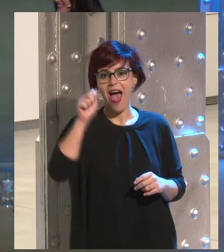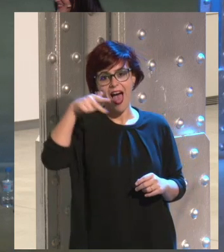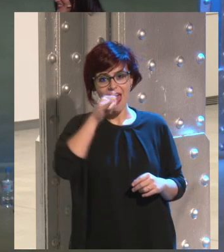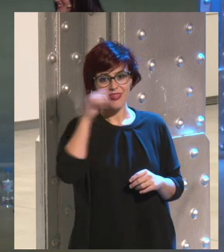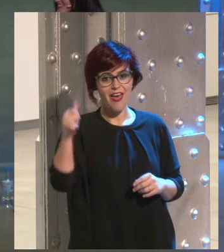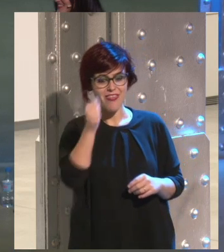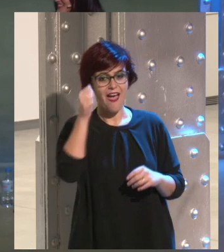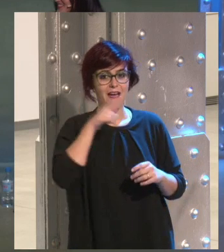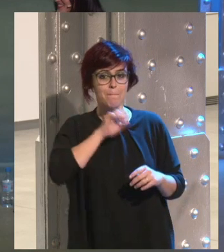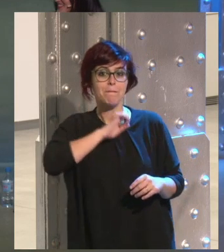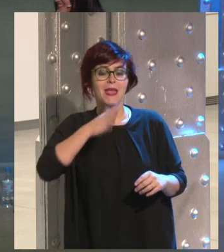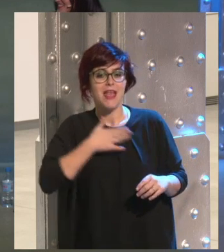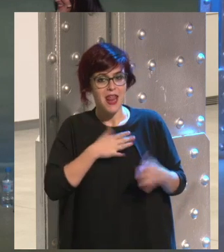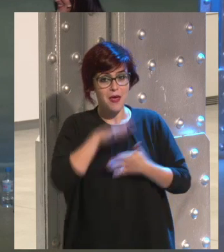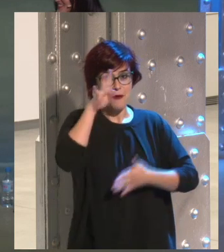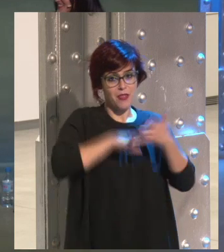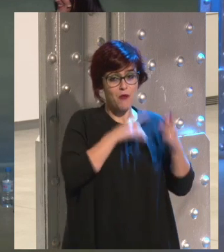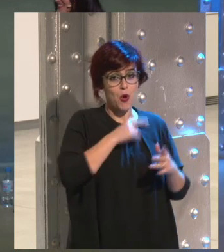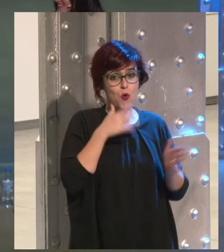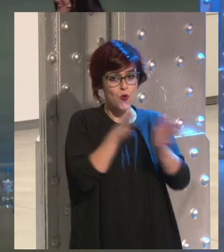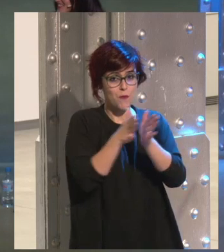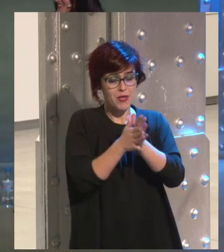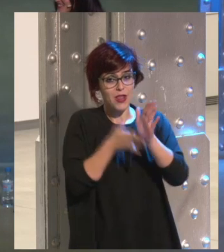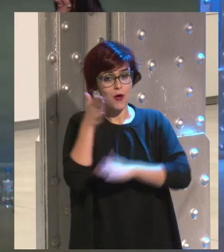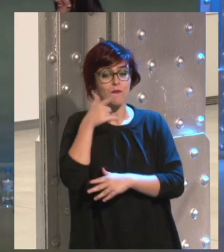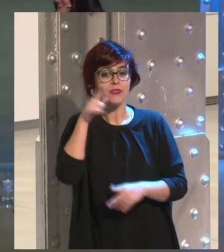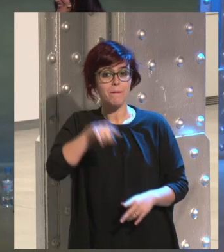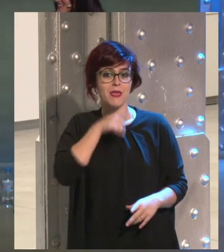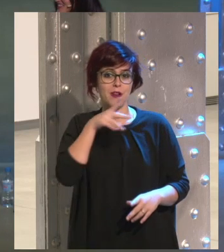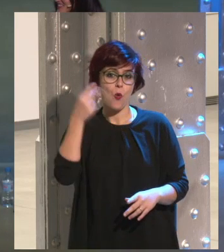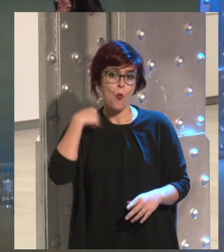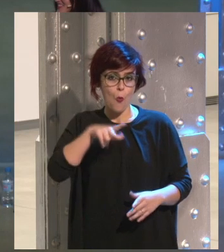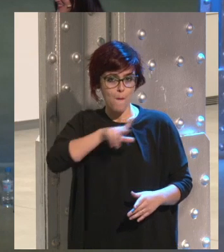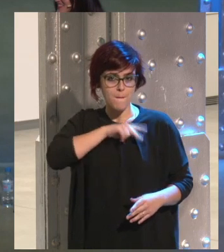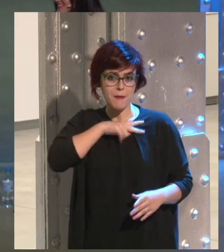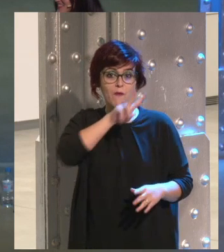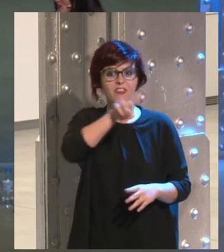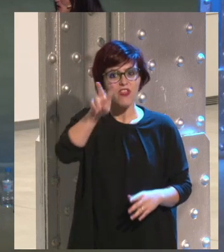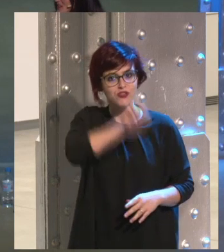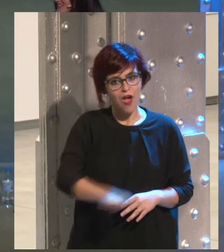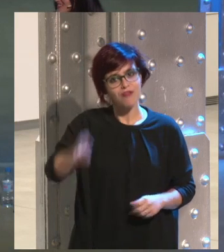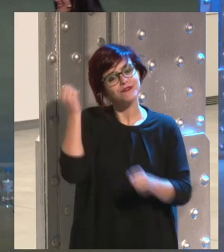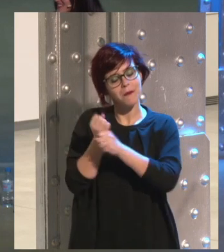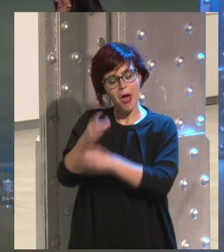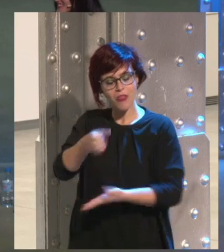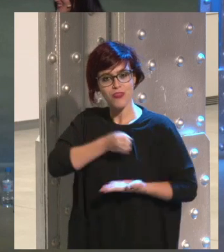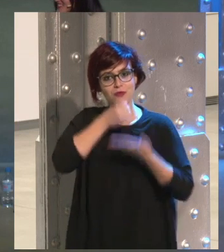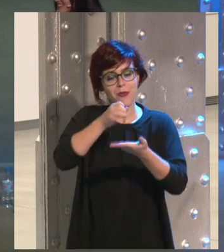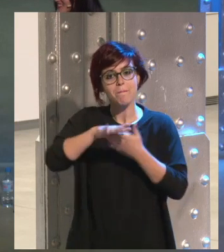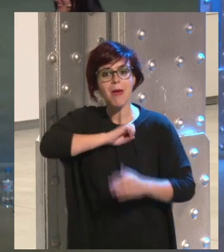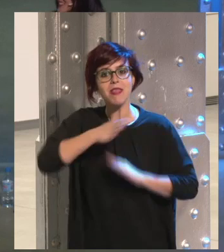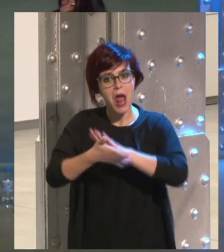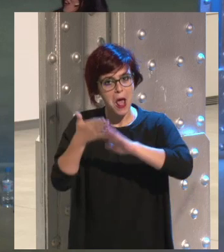fallado hoy en Barcelona los premios ondas y además un compañero nuestro Tony Aguilar se ha llevado un premio después de 22 años haciendo un programa así que mañana lo cuento a todos